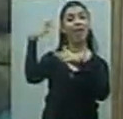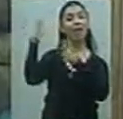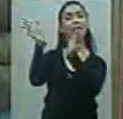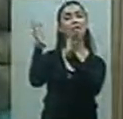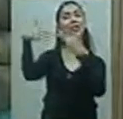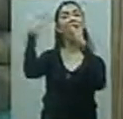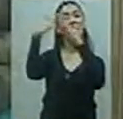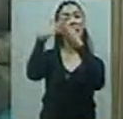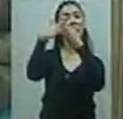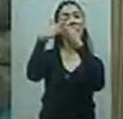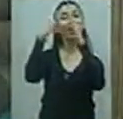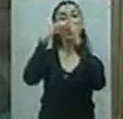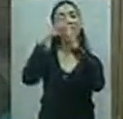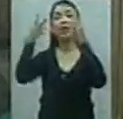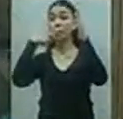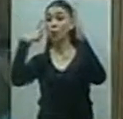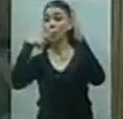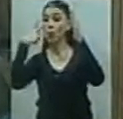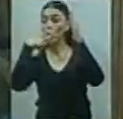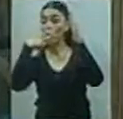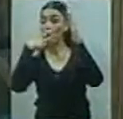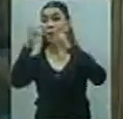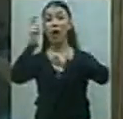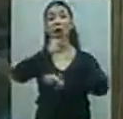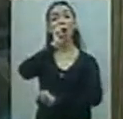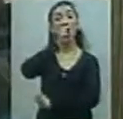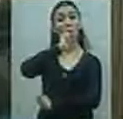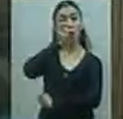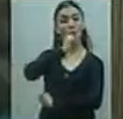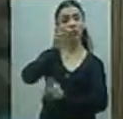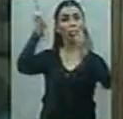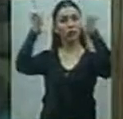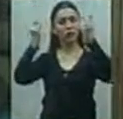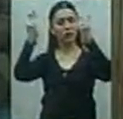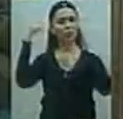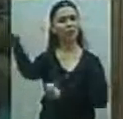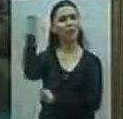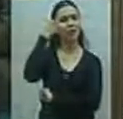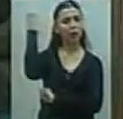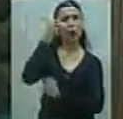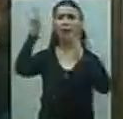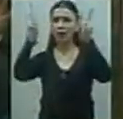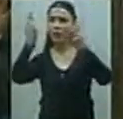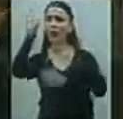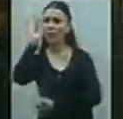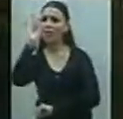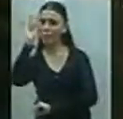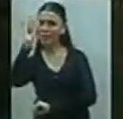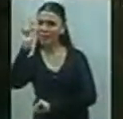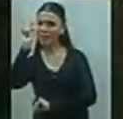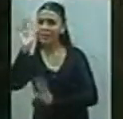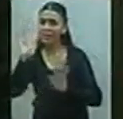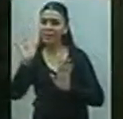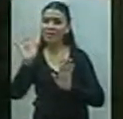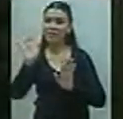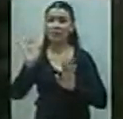de tabaco de acá de la ciudad de Perico. Ustedes saben que son temas candentes, pero hay algo también muy importante